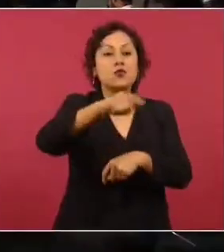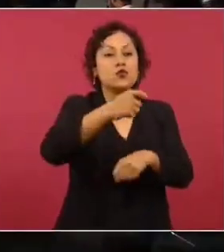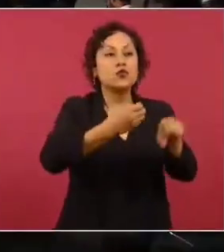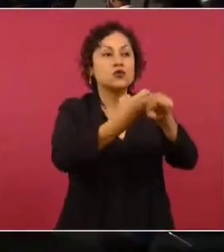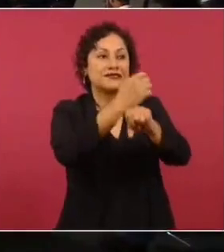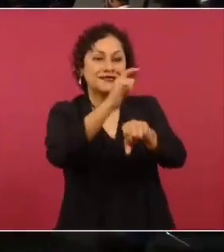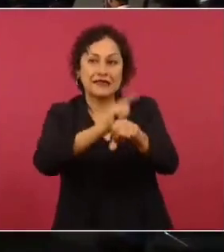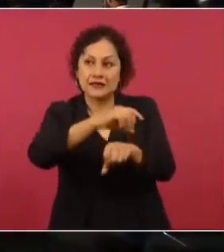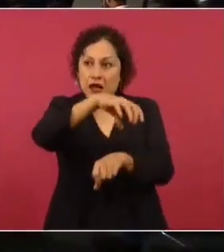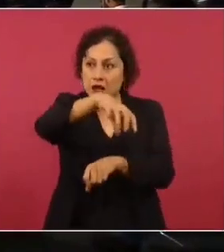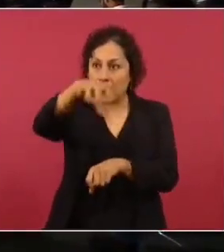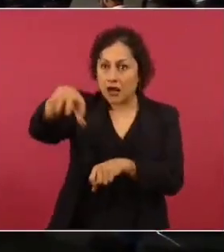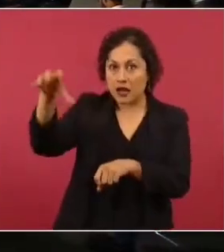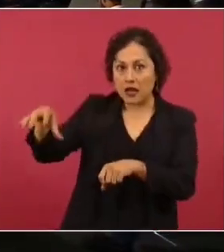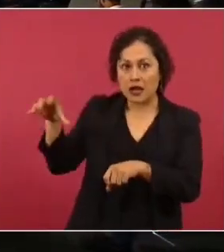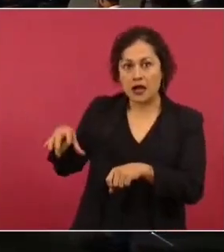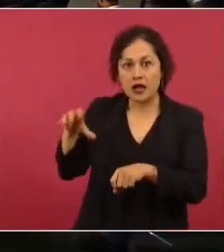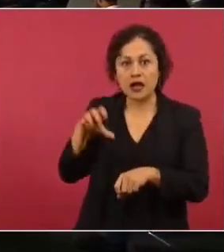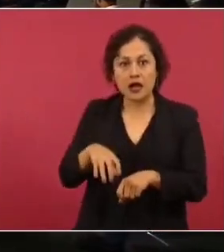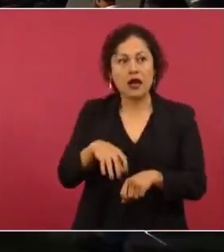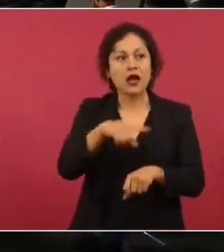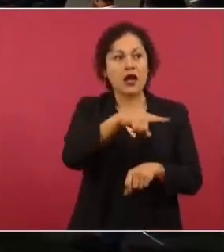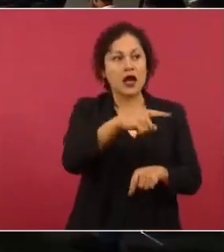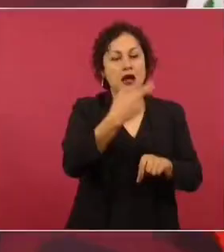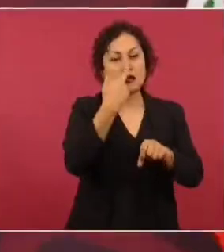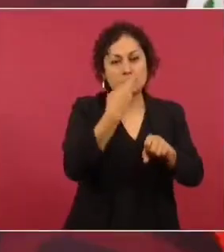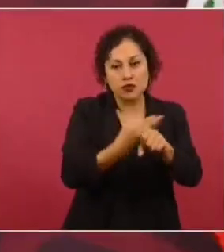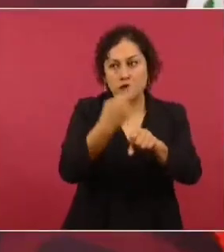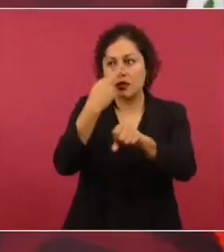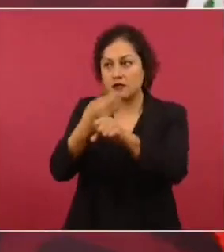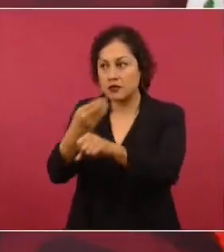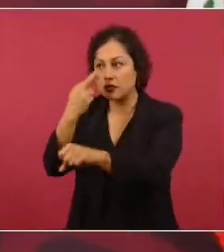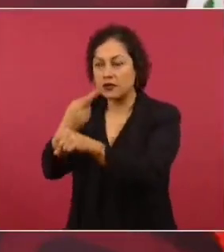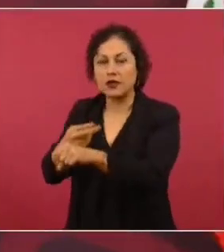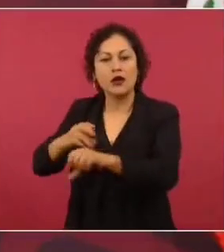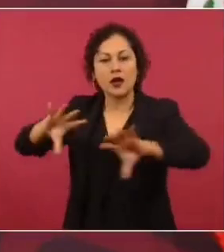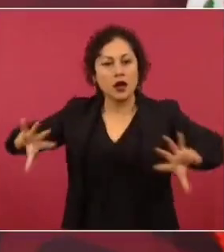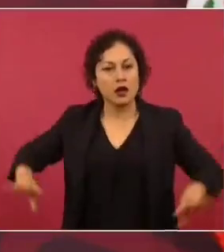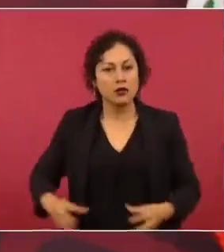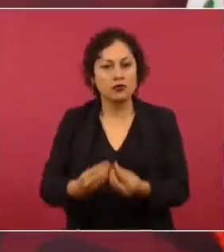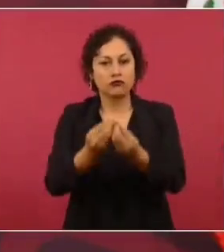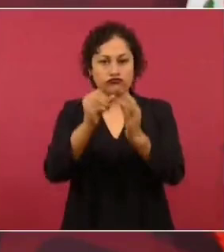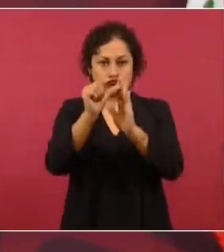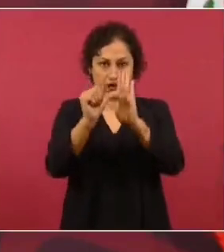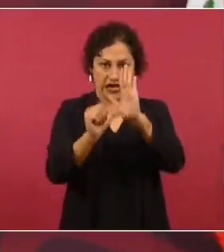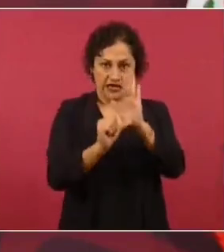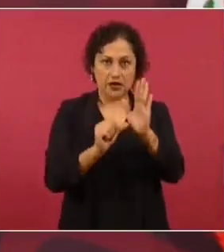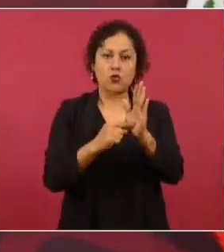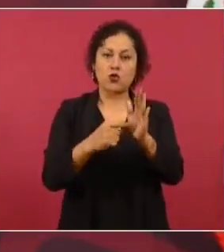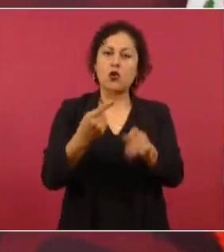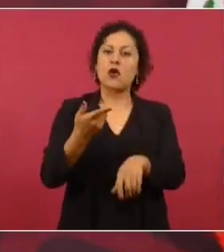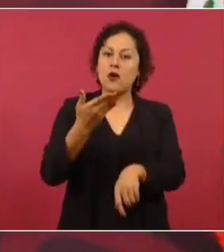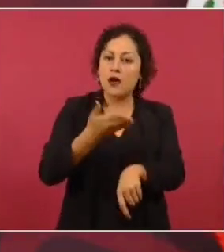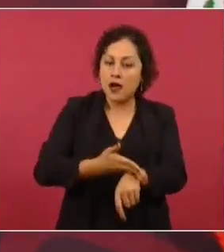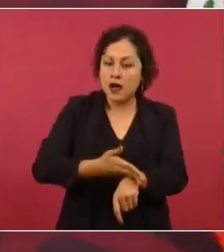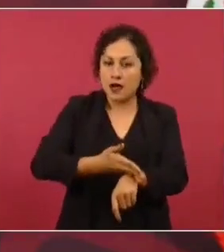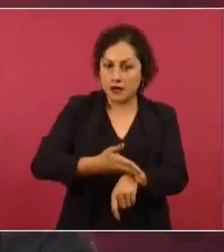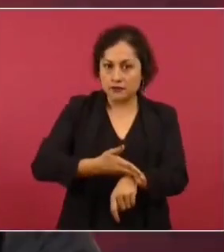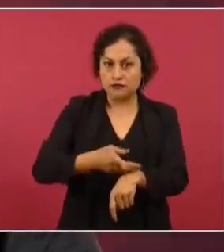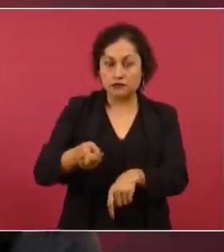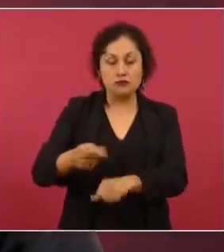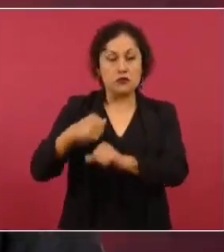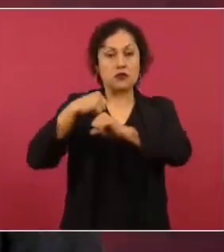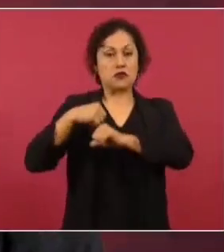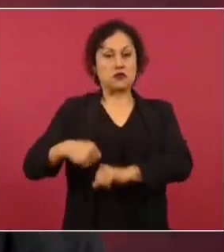y se concentran todas en un solo procedimiento sancionador que será regulado por la dirección respectiva en el